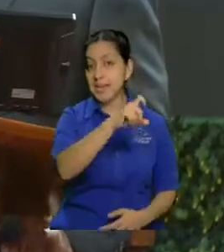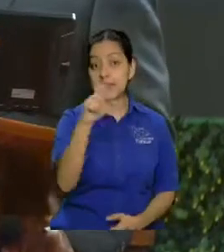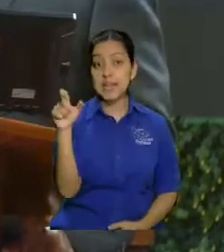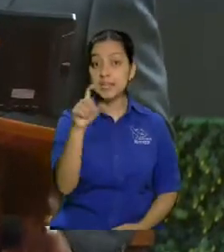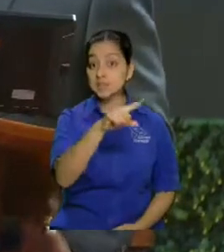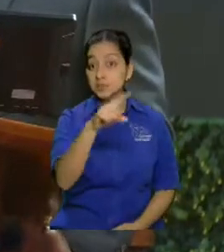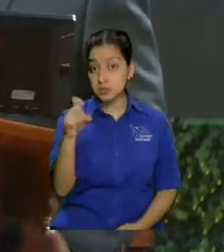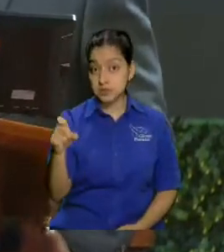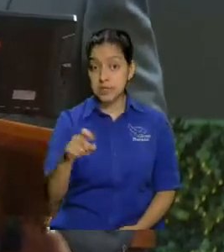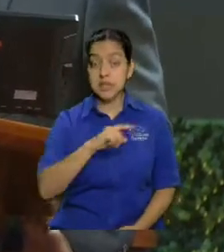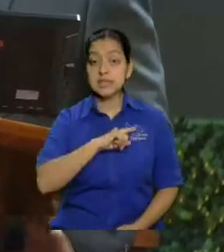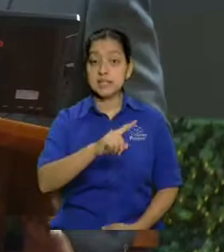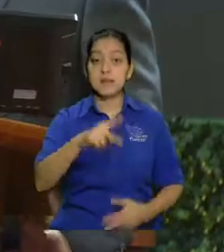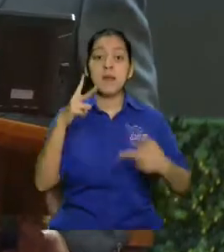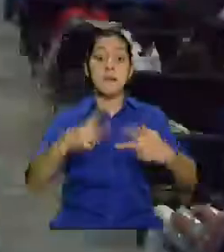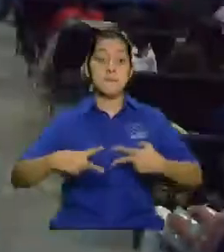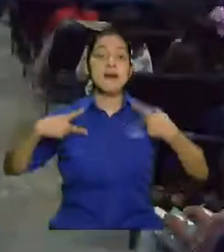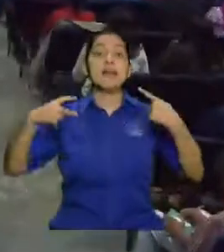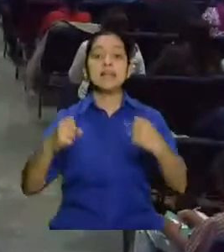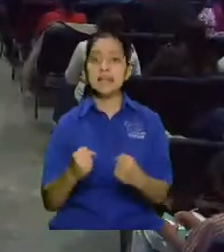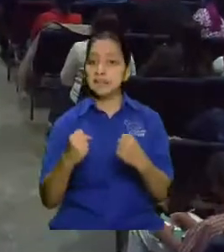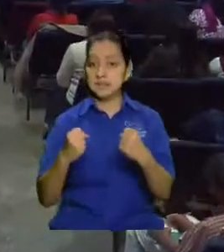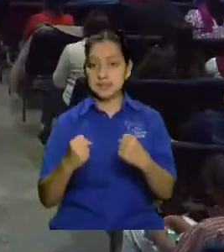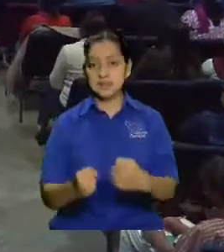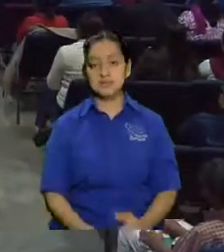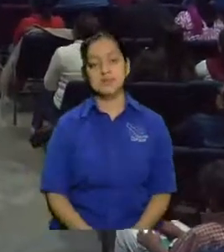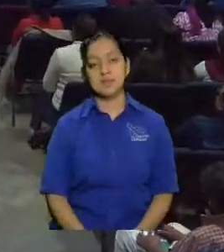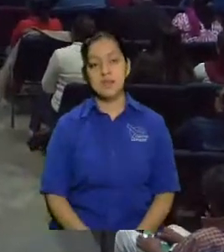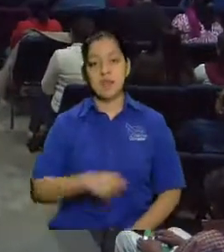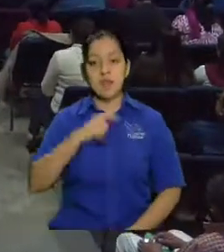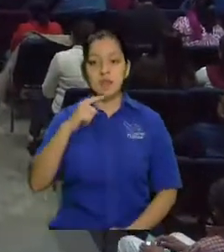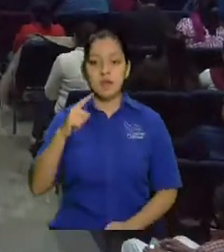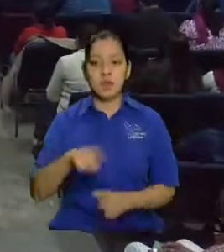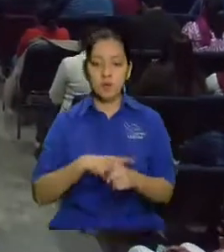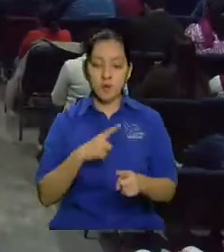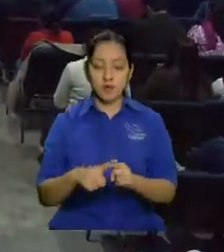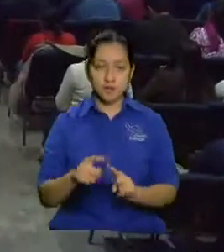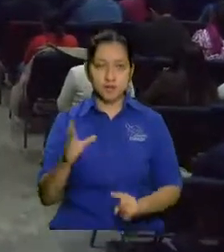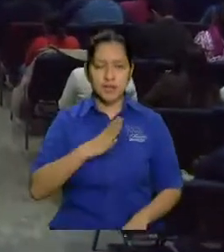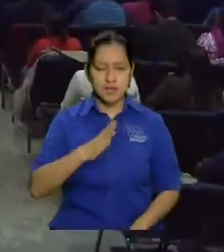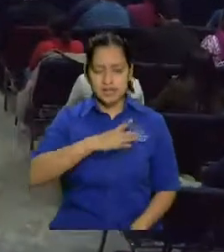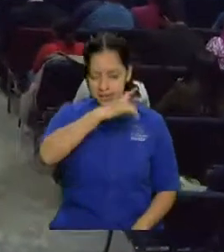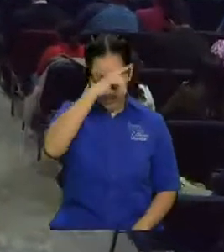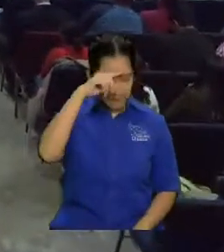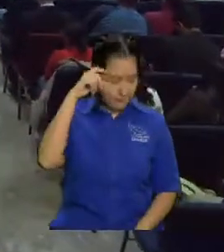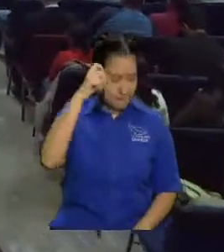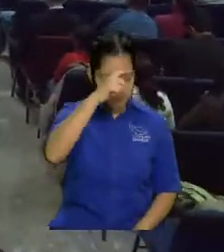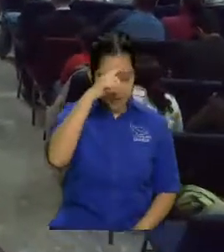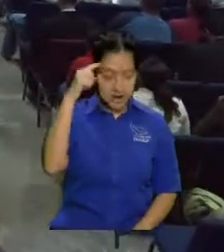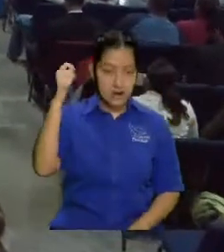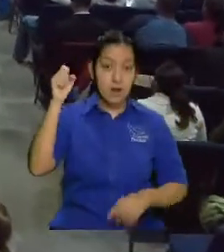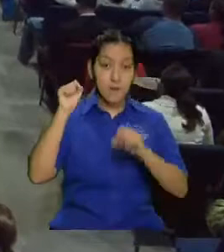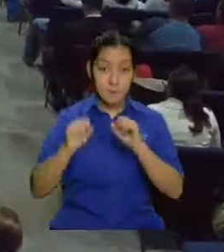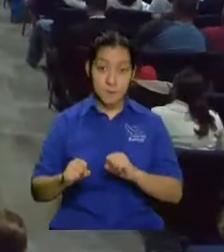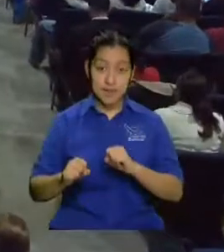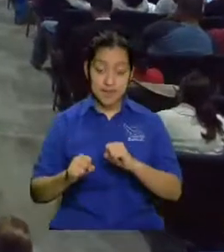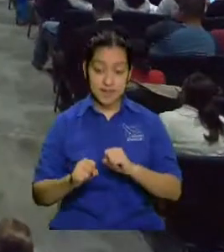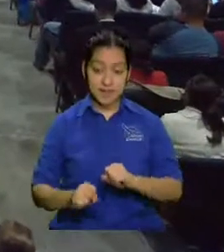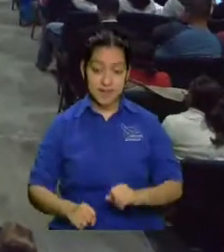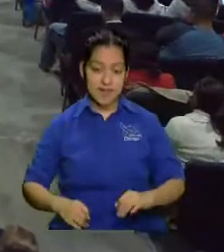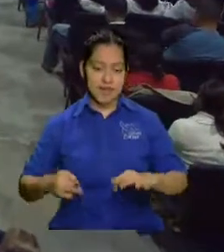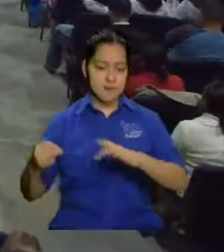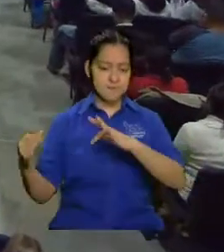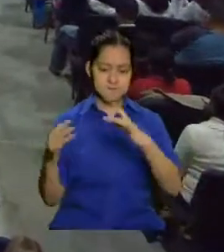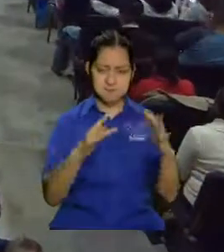naguilones cobardes que a la hora de Rajarocote puedan pelear batallar